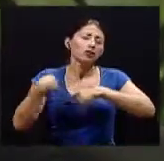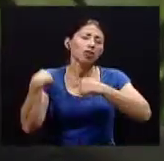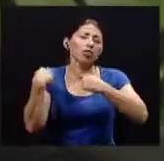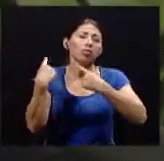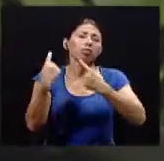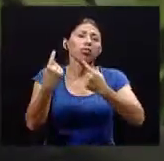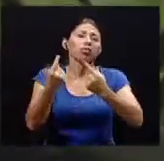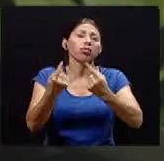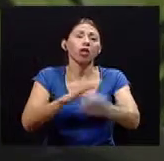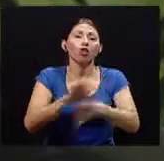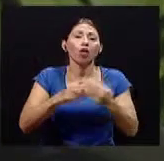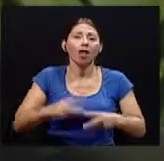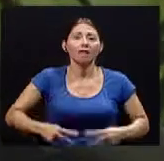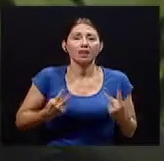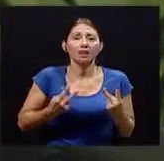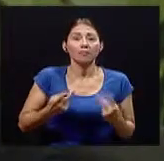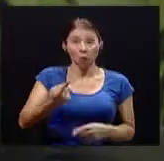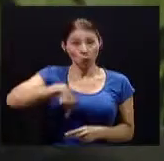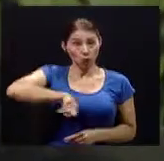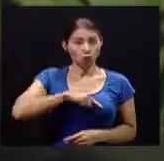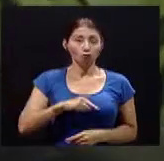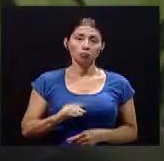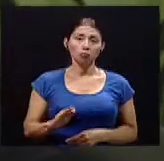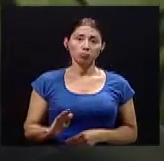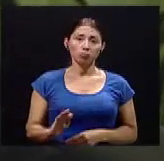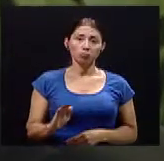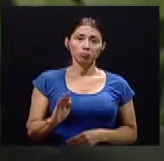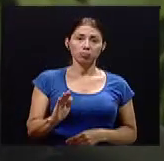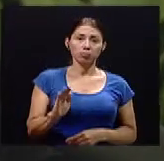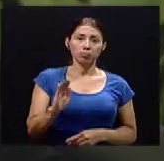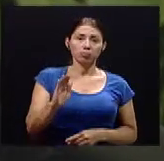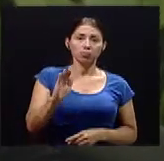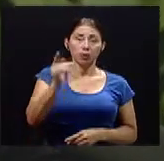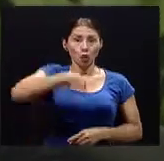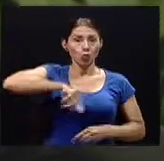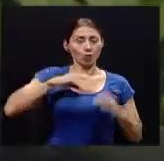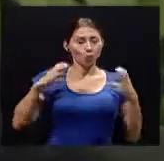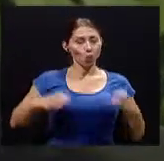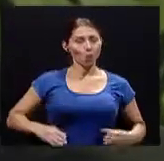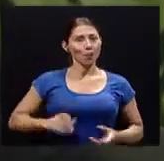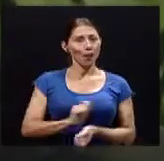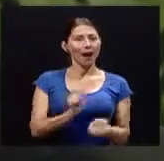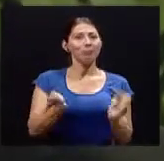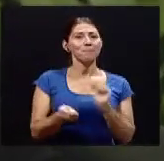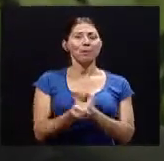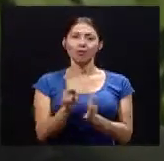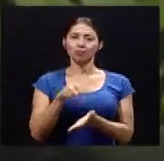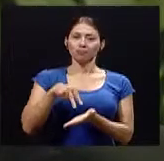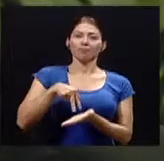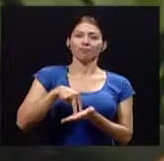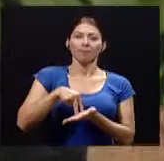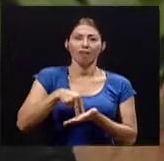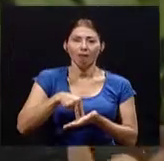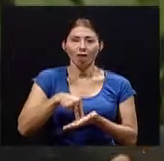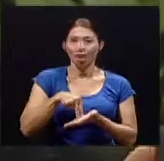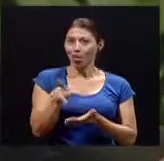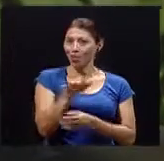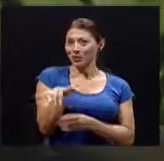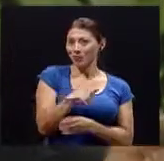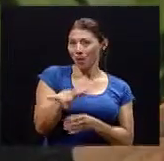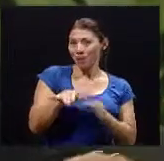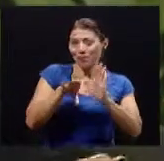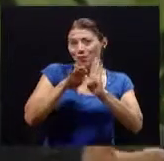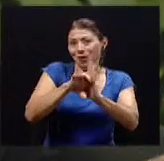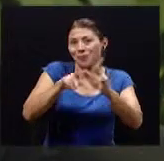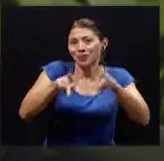tener 10 años a ser una mujer de 30 años y estar embarazada nuestra postura cambia y cada proceso, el envejecimiento